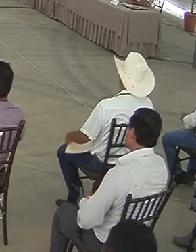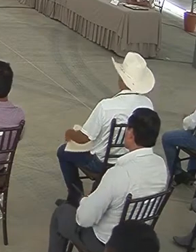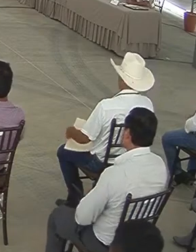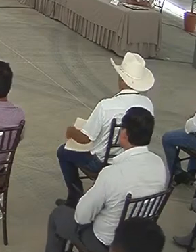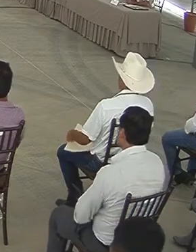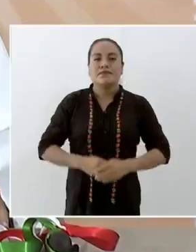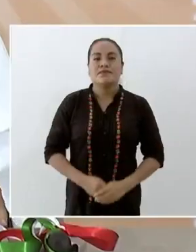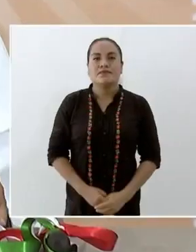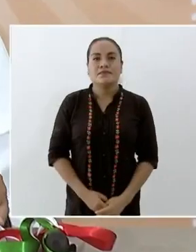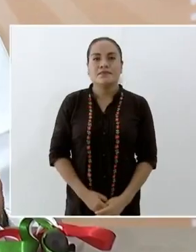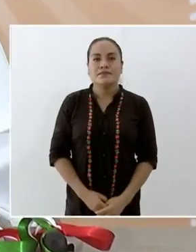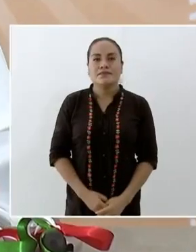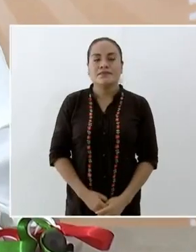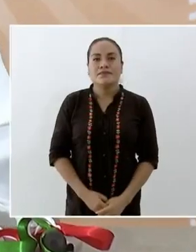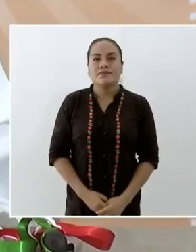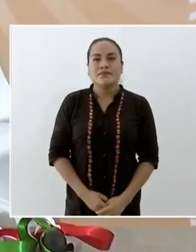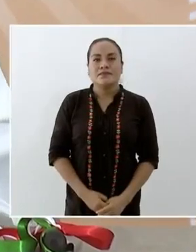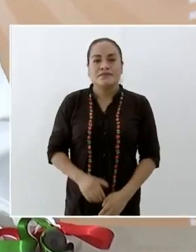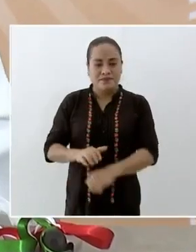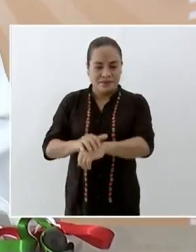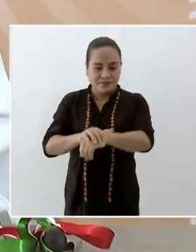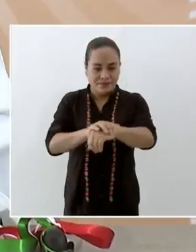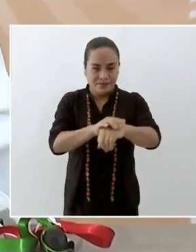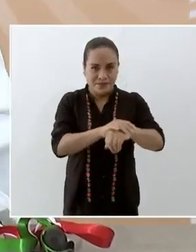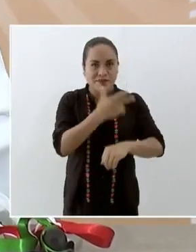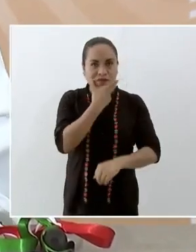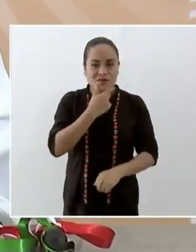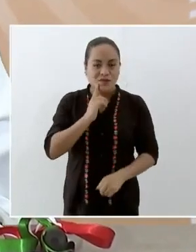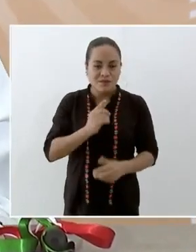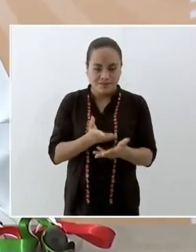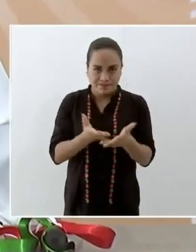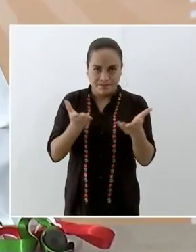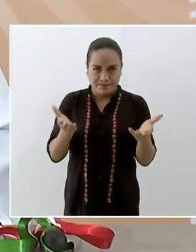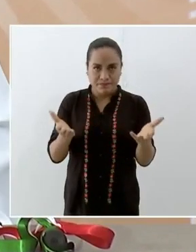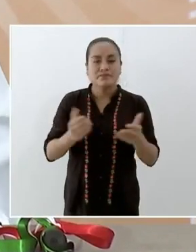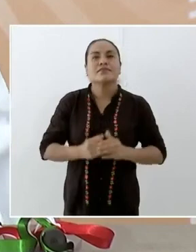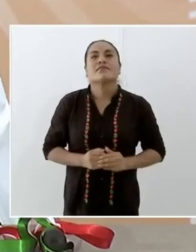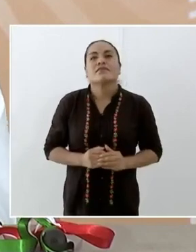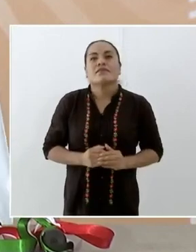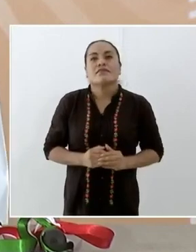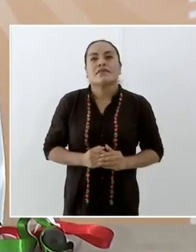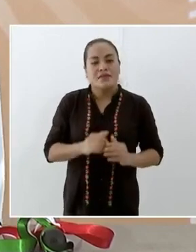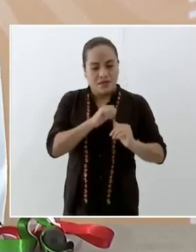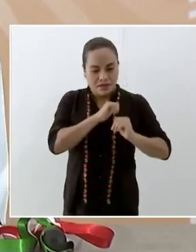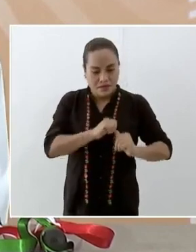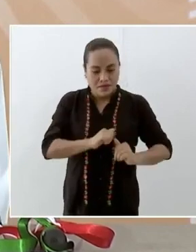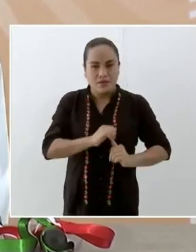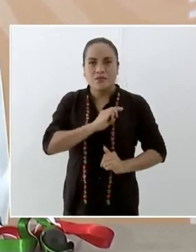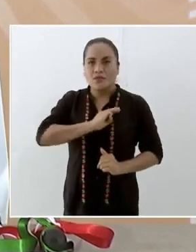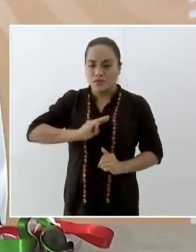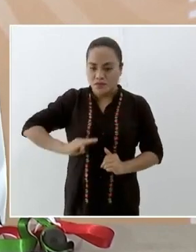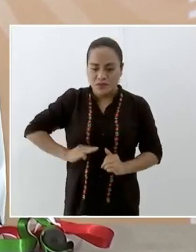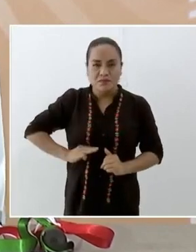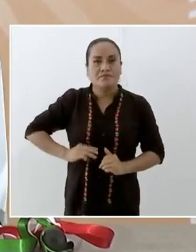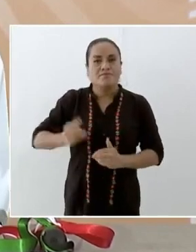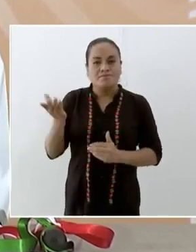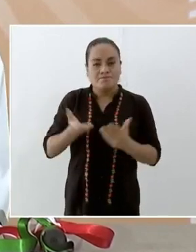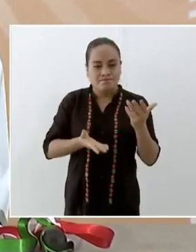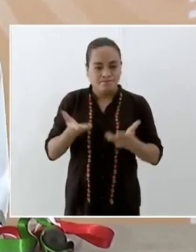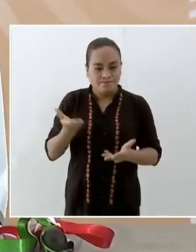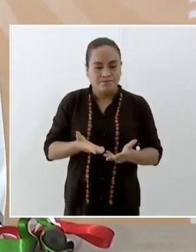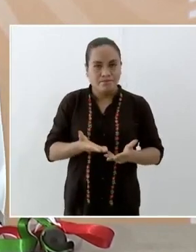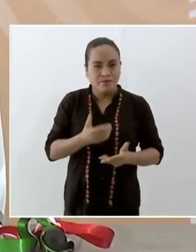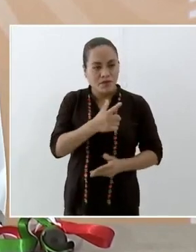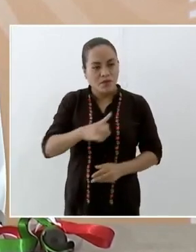Amigas amigos autoridades municipales ciudadano